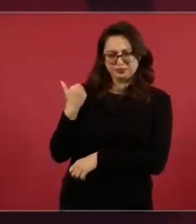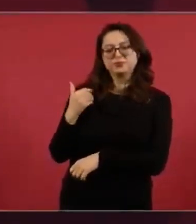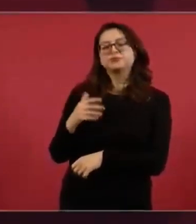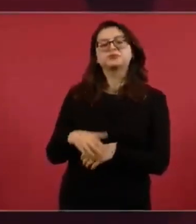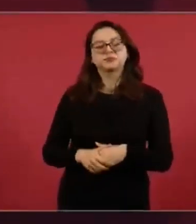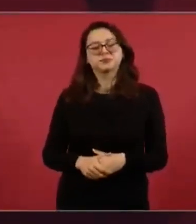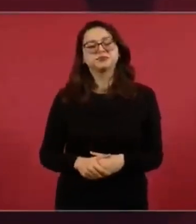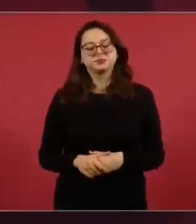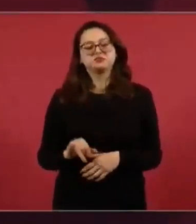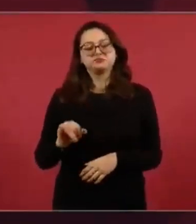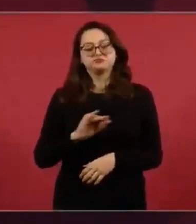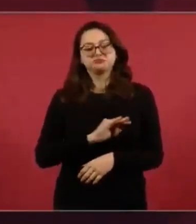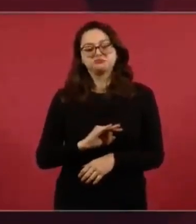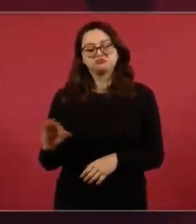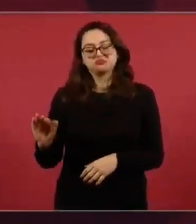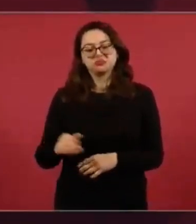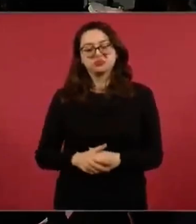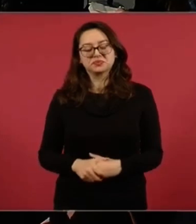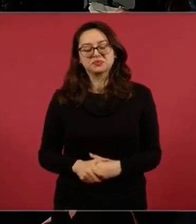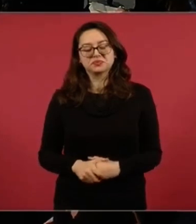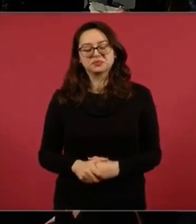Ah, bueno. Entonces, sí. Gracias.